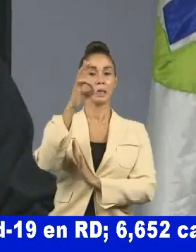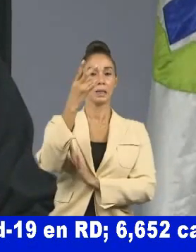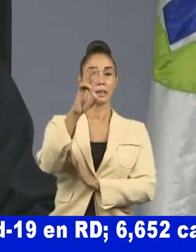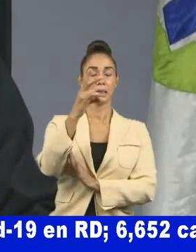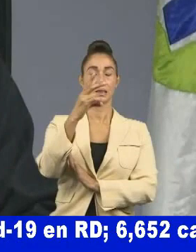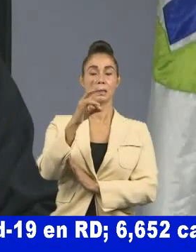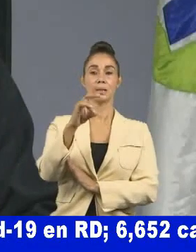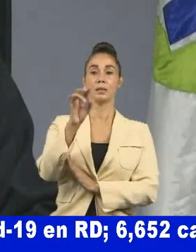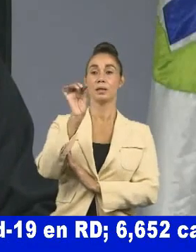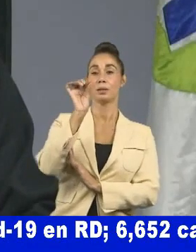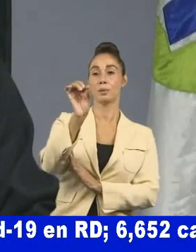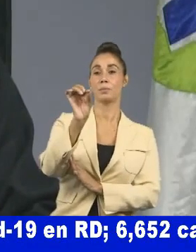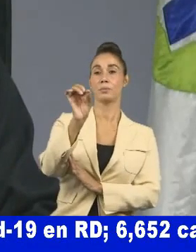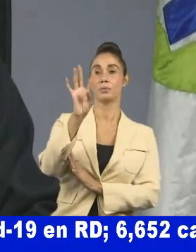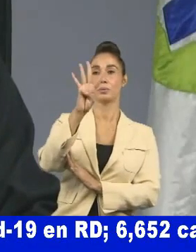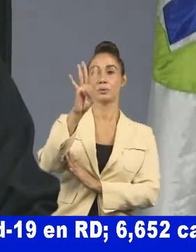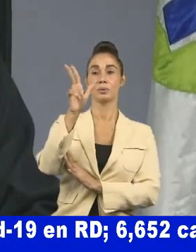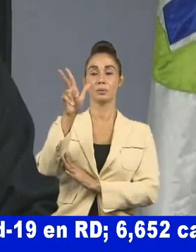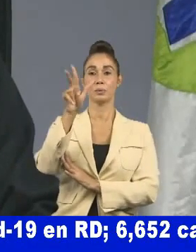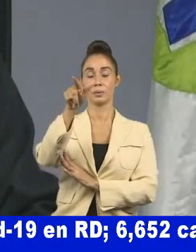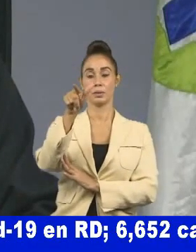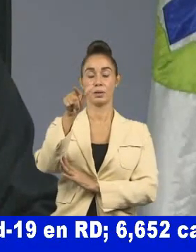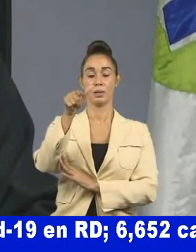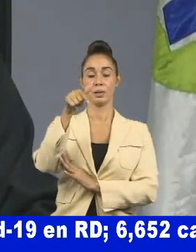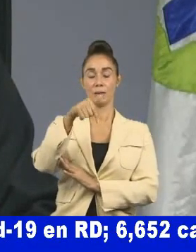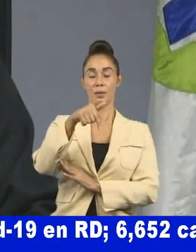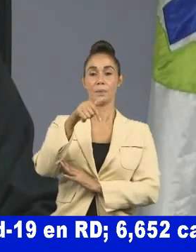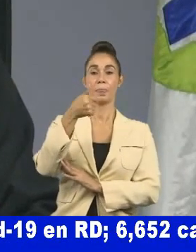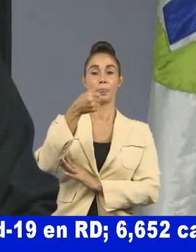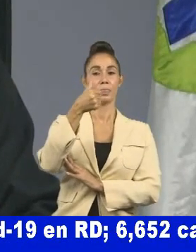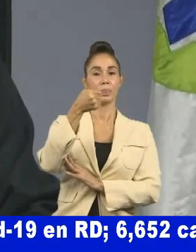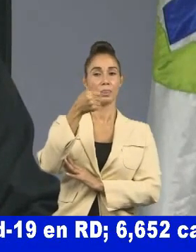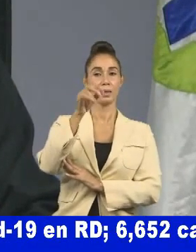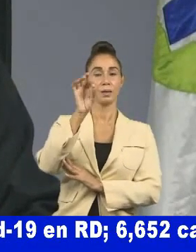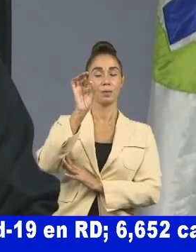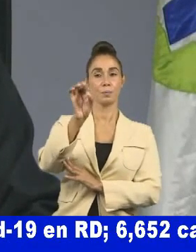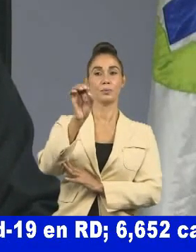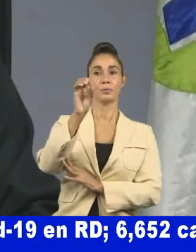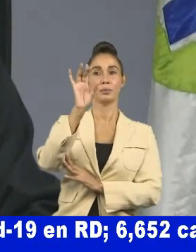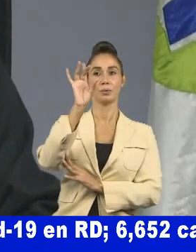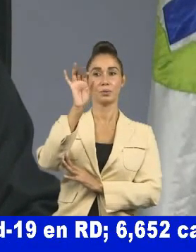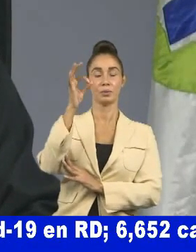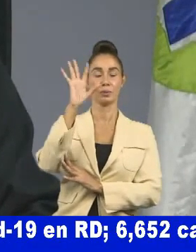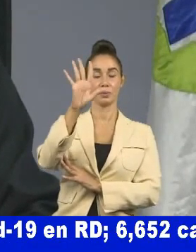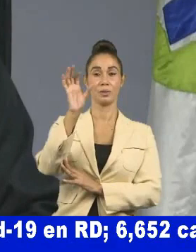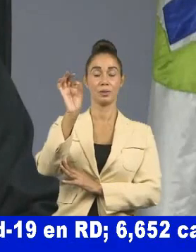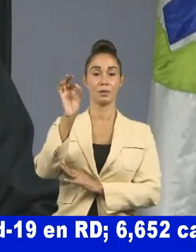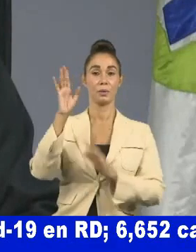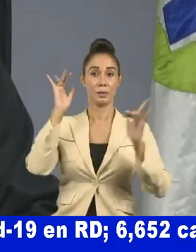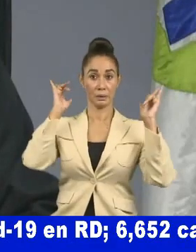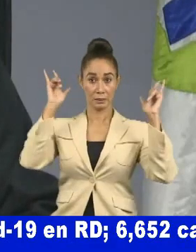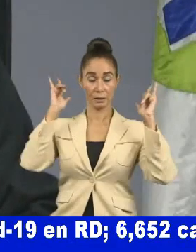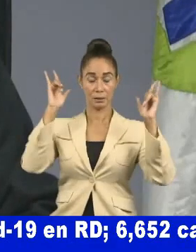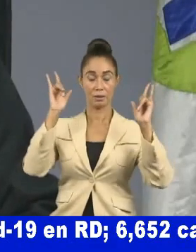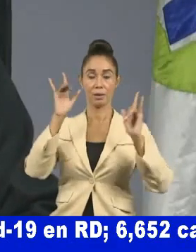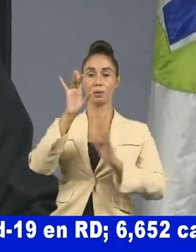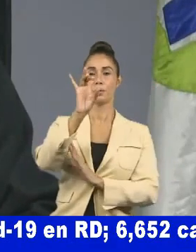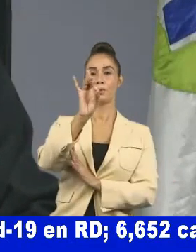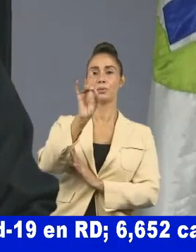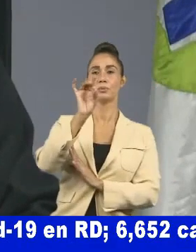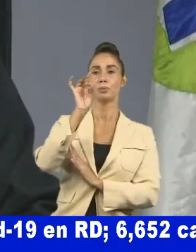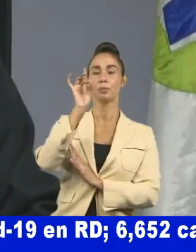.53 en la provincia 10.99 en Santiago 8.47